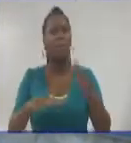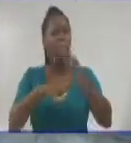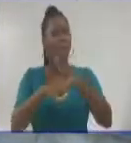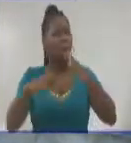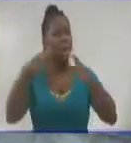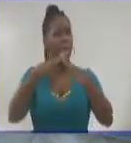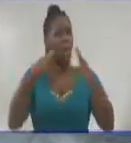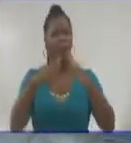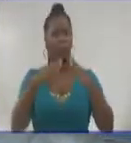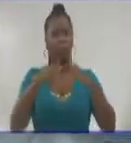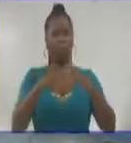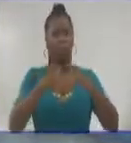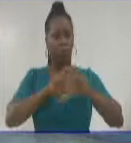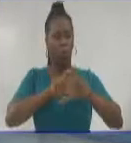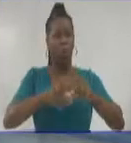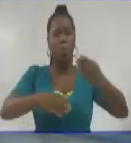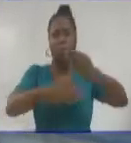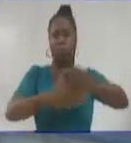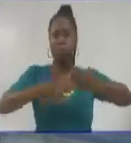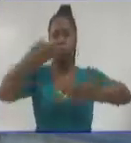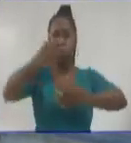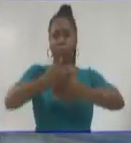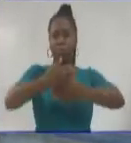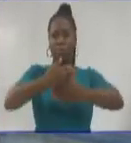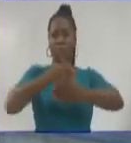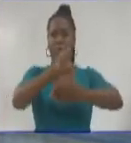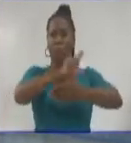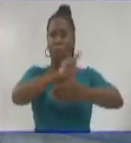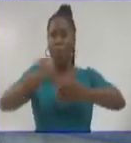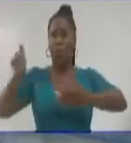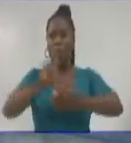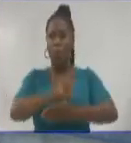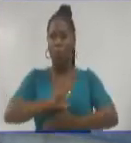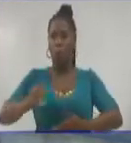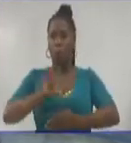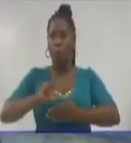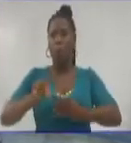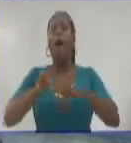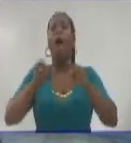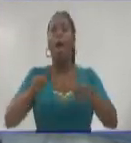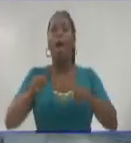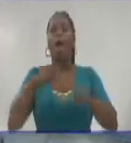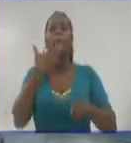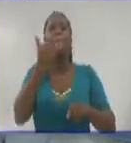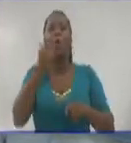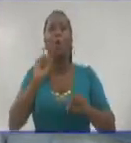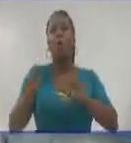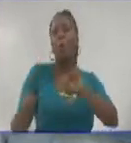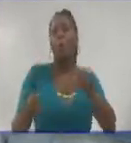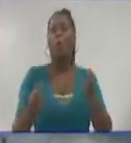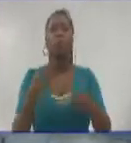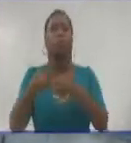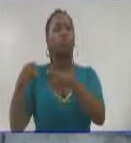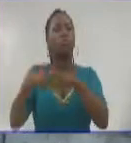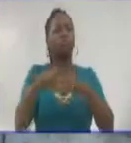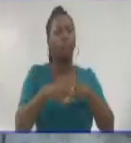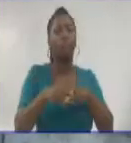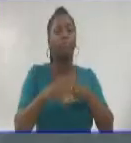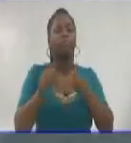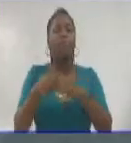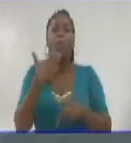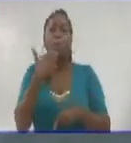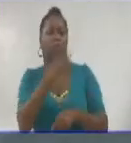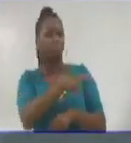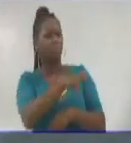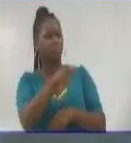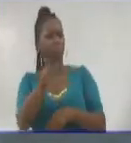combinadas entre bloque y madera, ahorran una buena cantidad de recursos y ha sido muy cogedora para los moradores. La